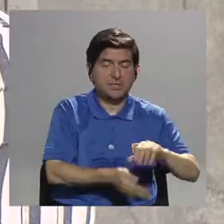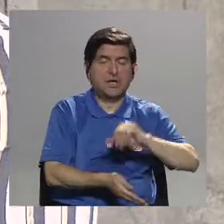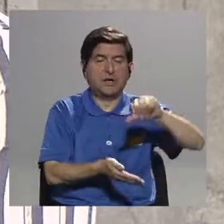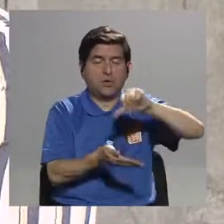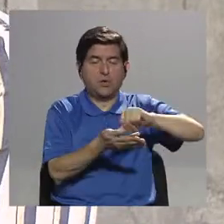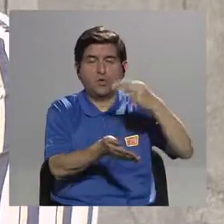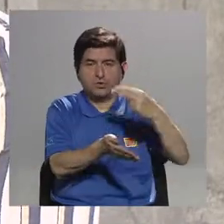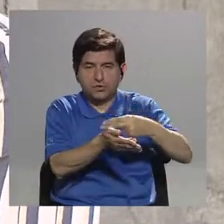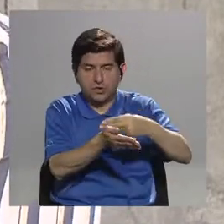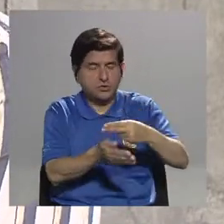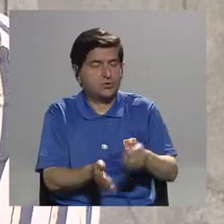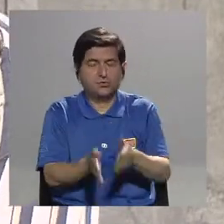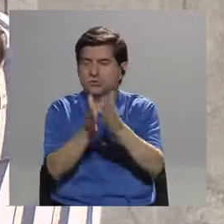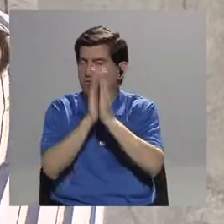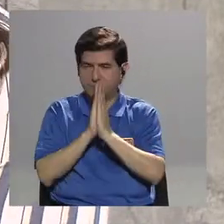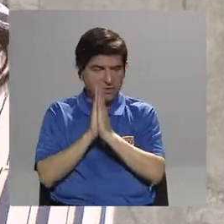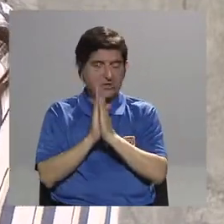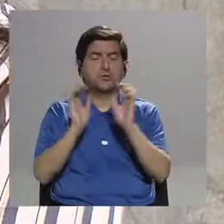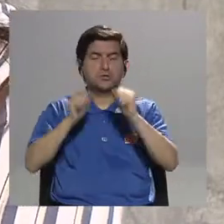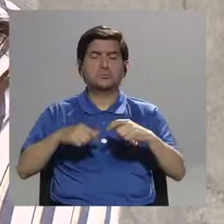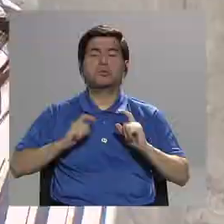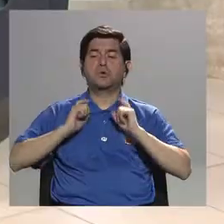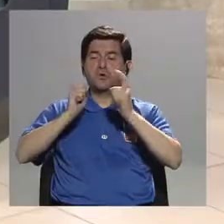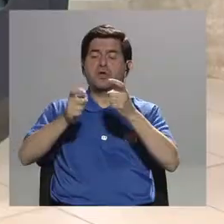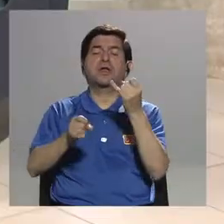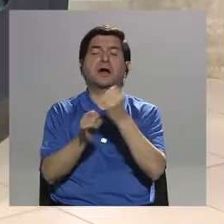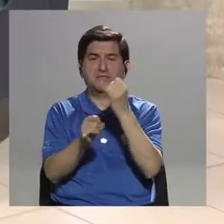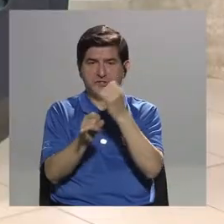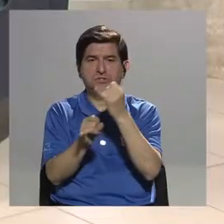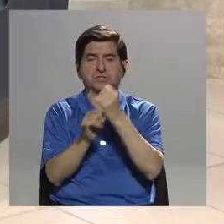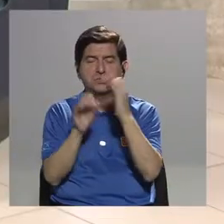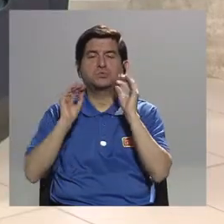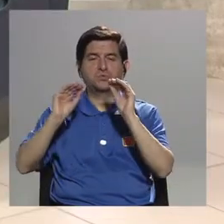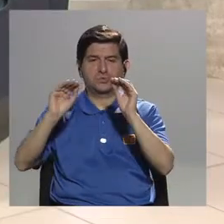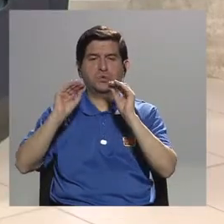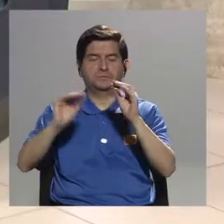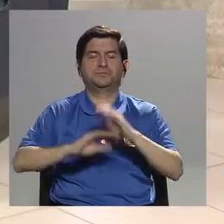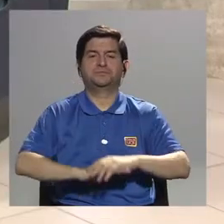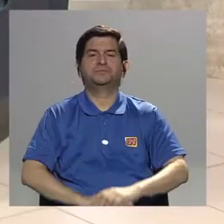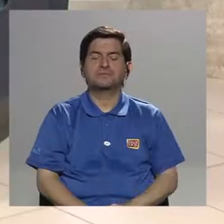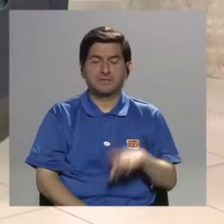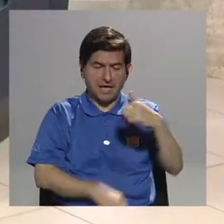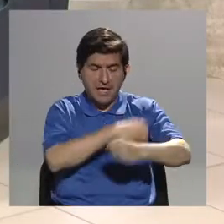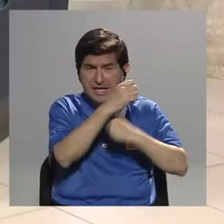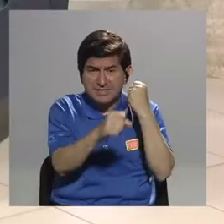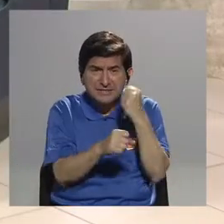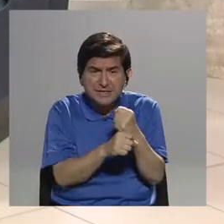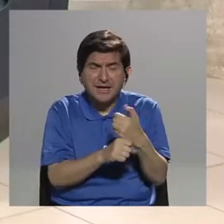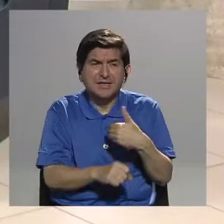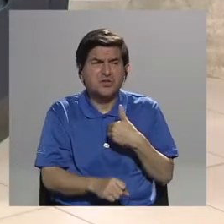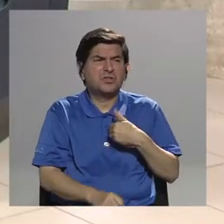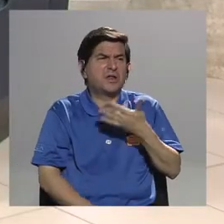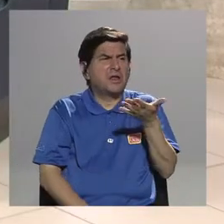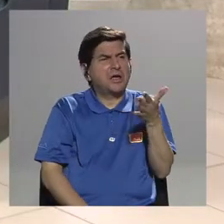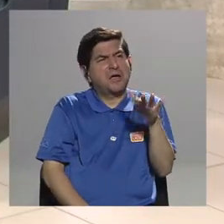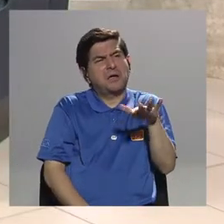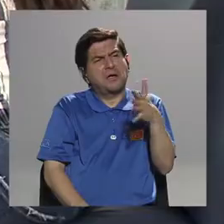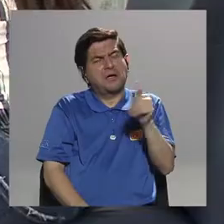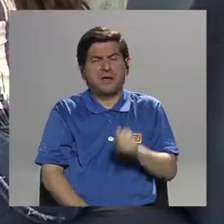donados a instituciones académicas. A lo que llevamos del año, tenemos aproximadamente 80